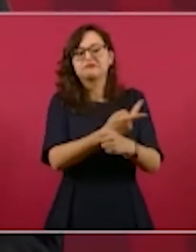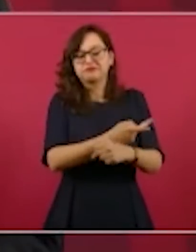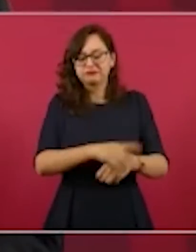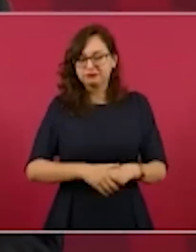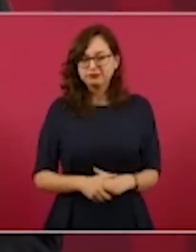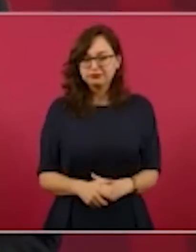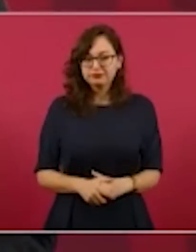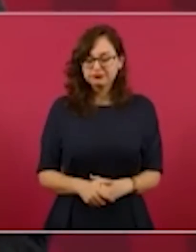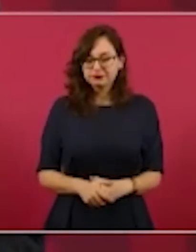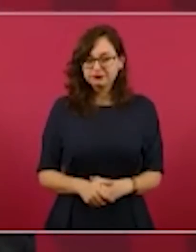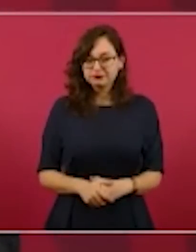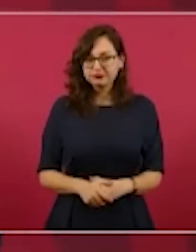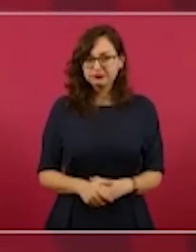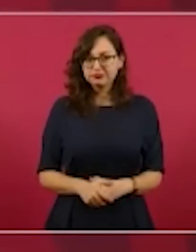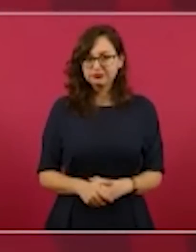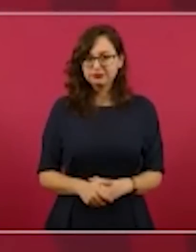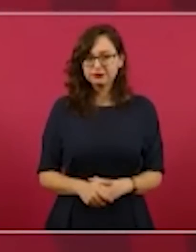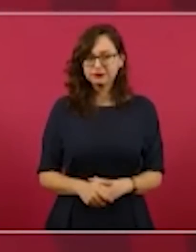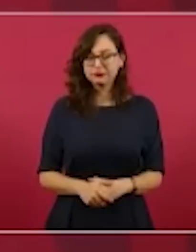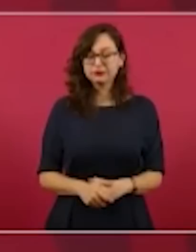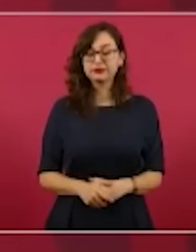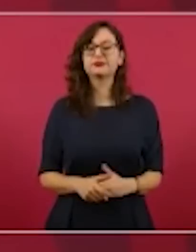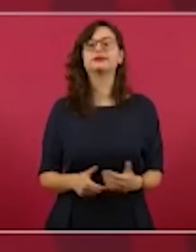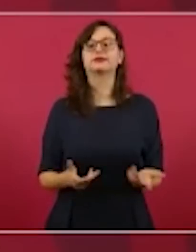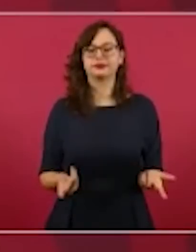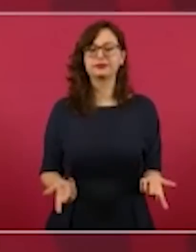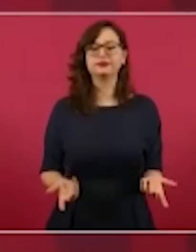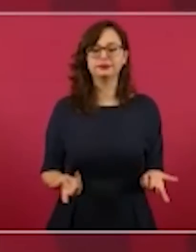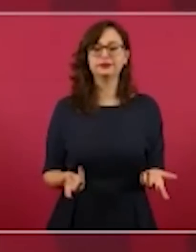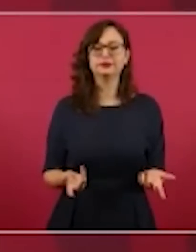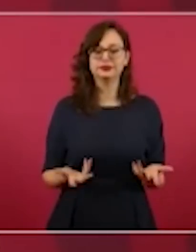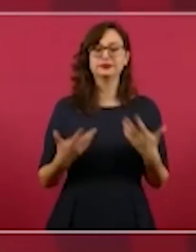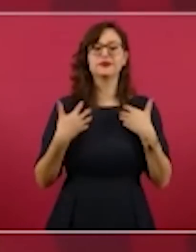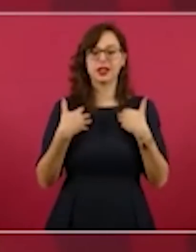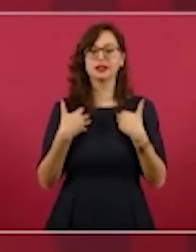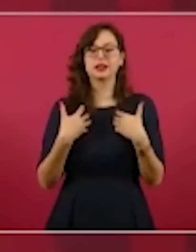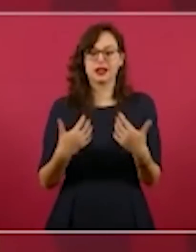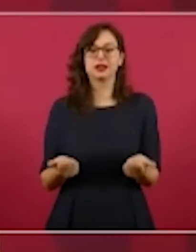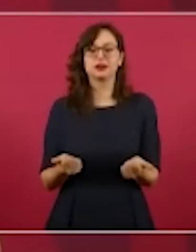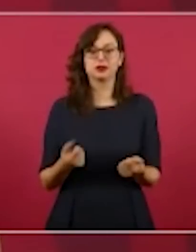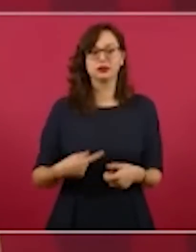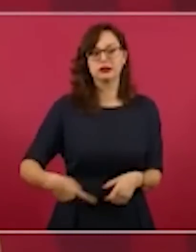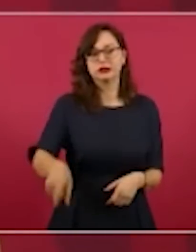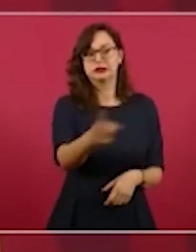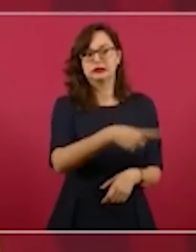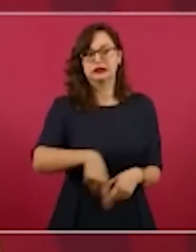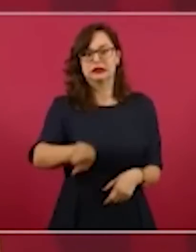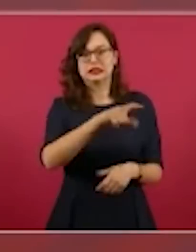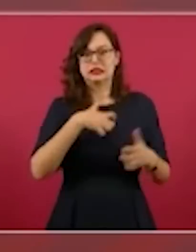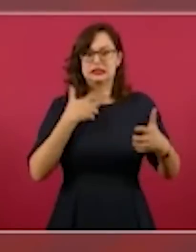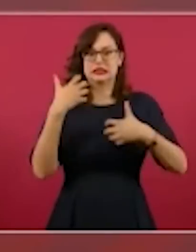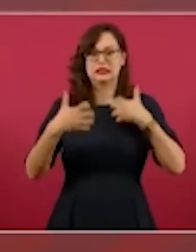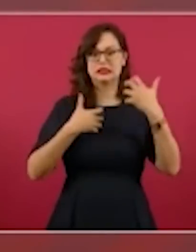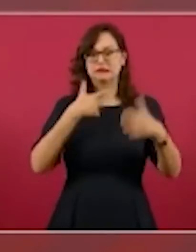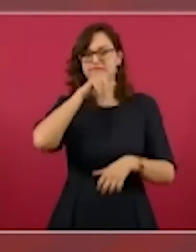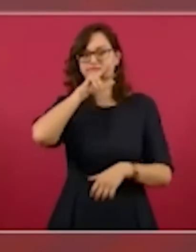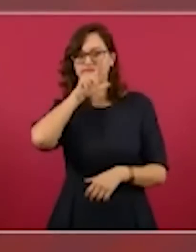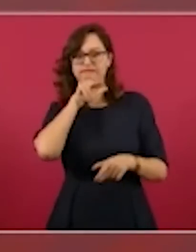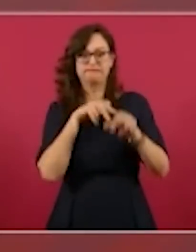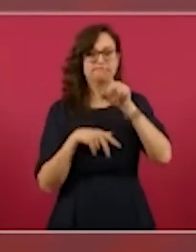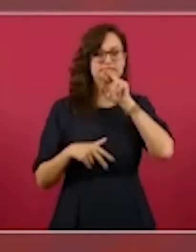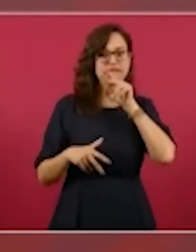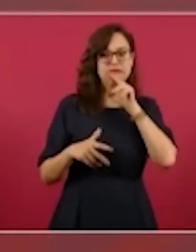Por eso entiendo sus preocupaciones y la gente que está ahí